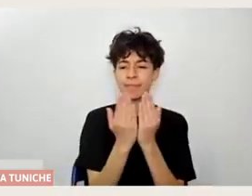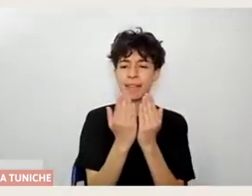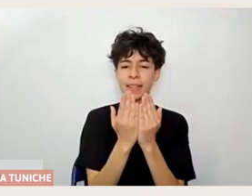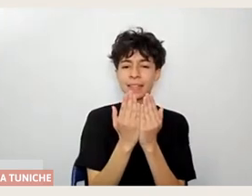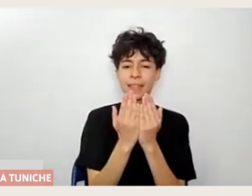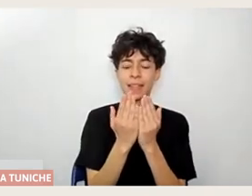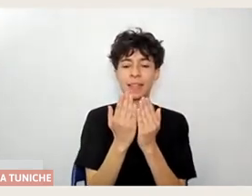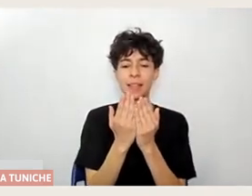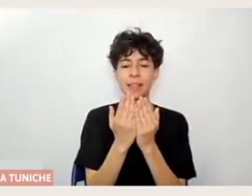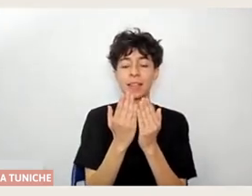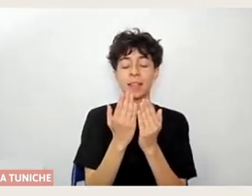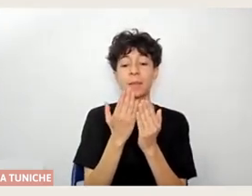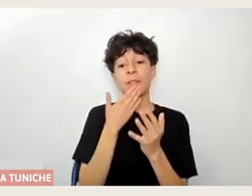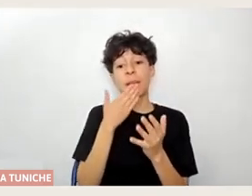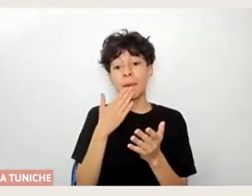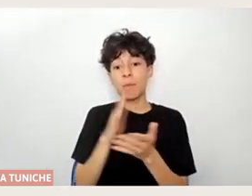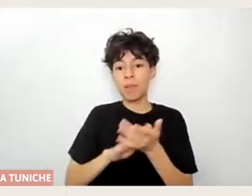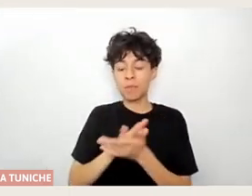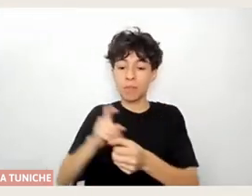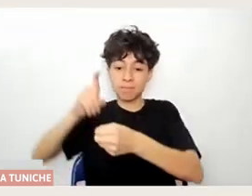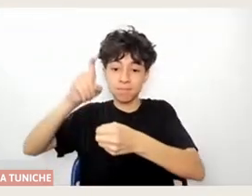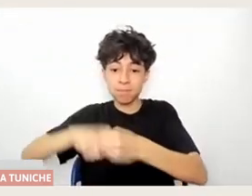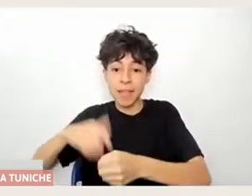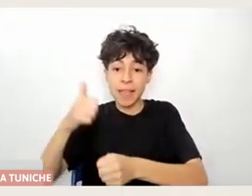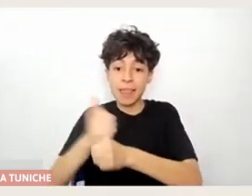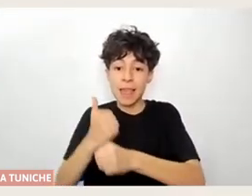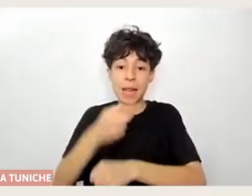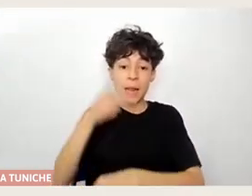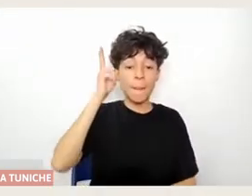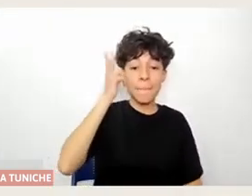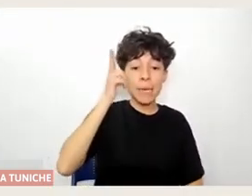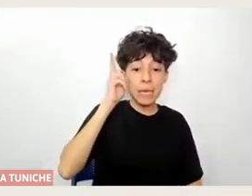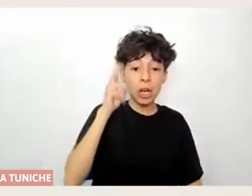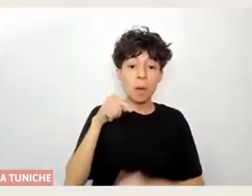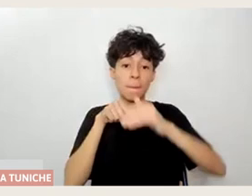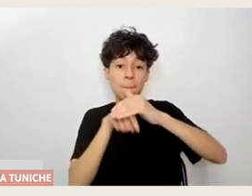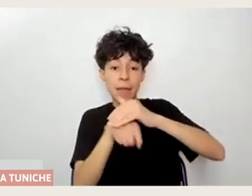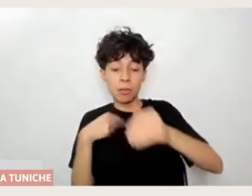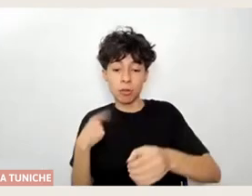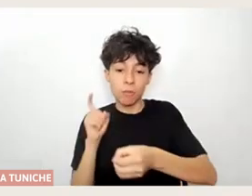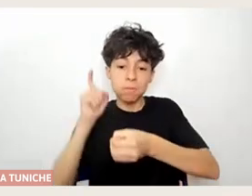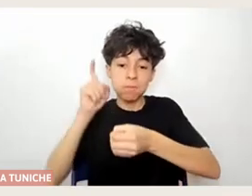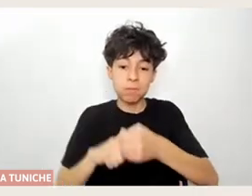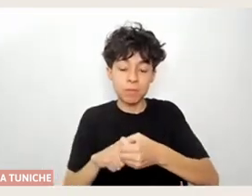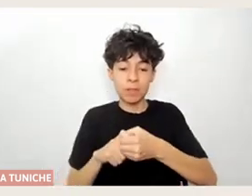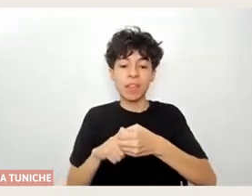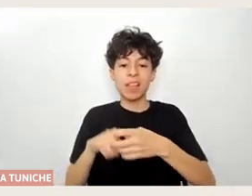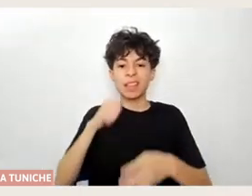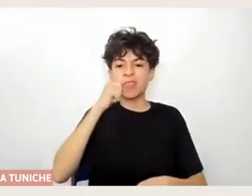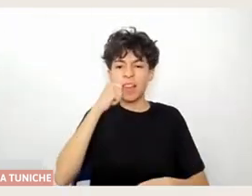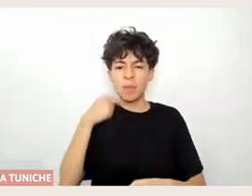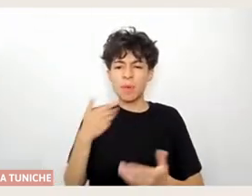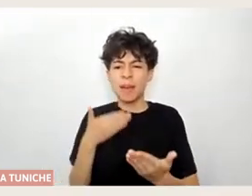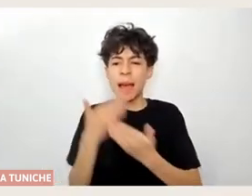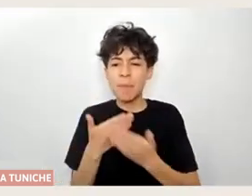desde la micro, desde el metro, entonces a veces sentía que no le sacaba tanto partido o como que no le tomaba tanta